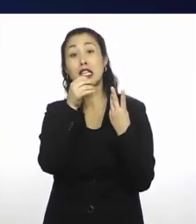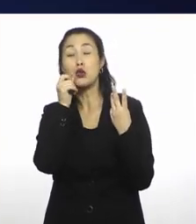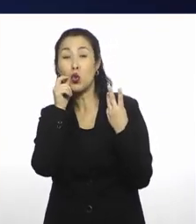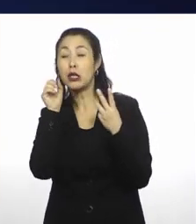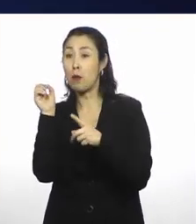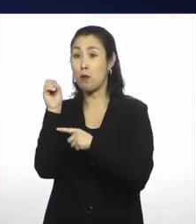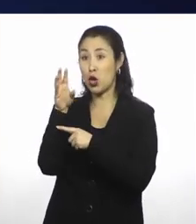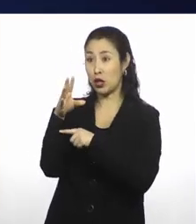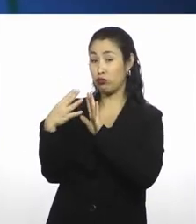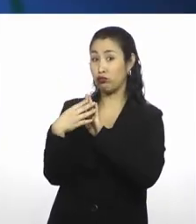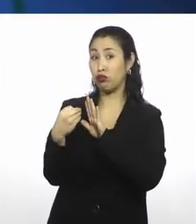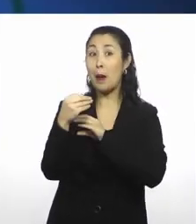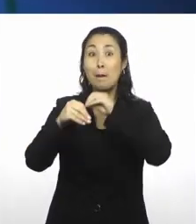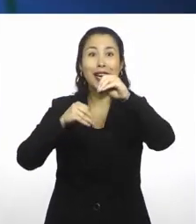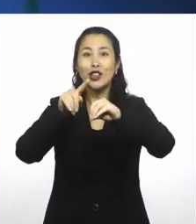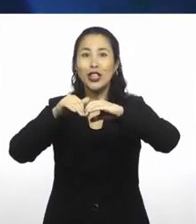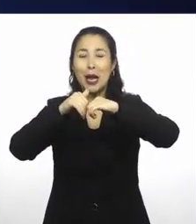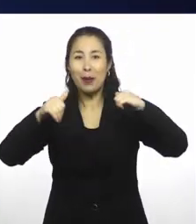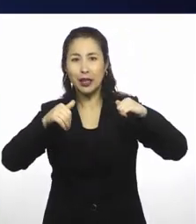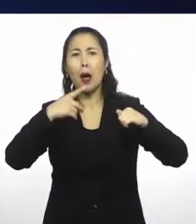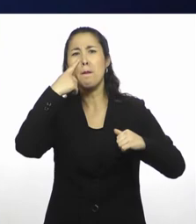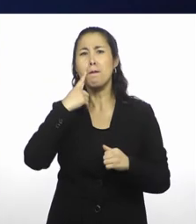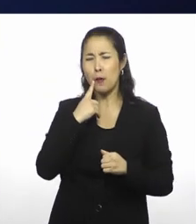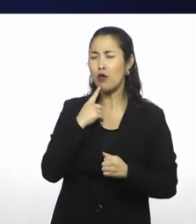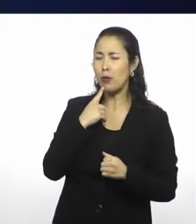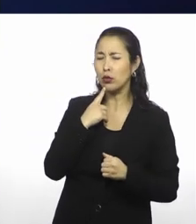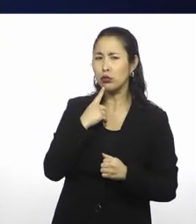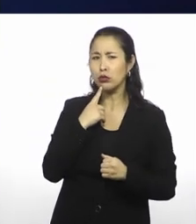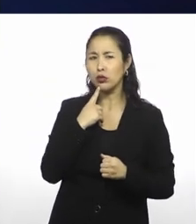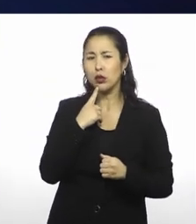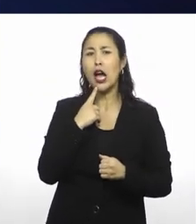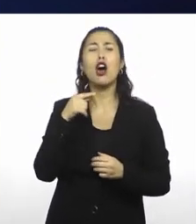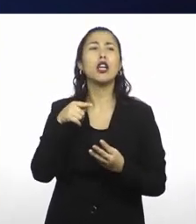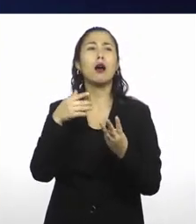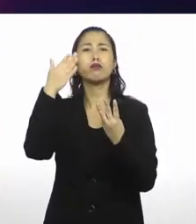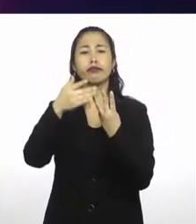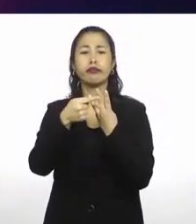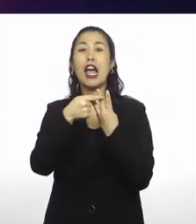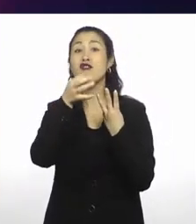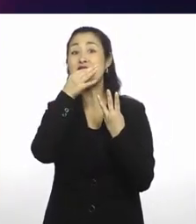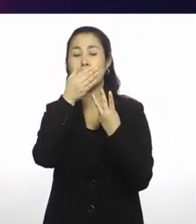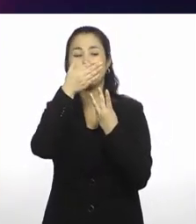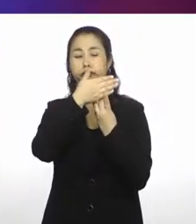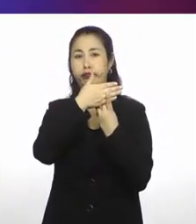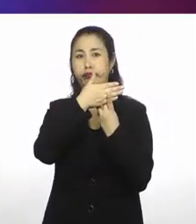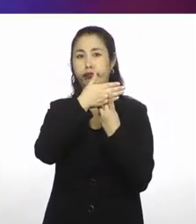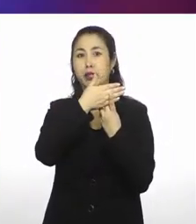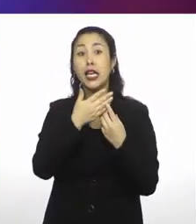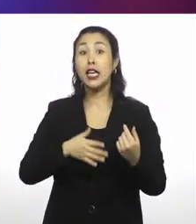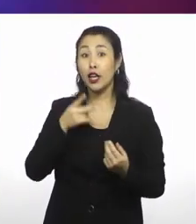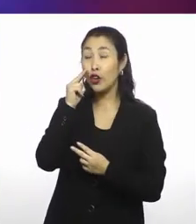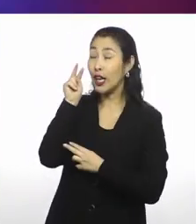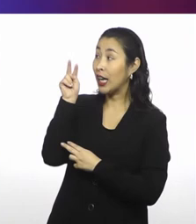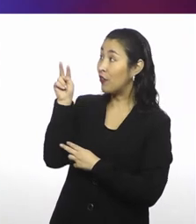Ya no las estamos mezclando. Comprobémoslo. Creo que ahora vamos a tapar el color verde. Y quiero que se fijen que